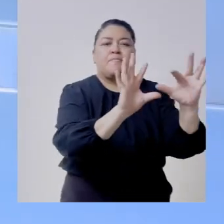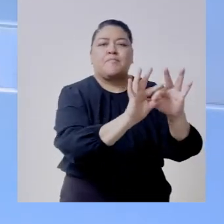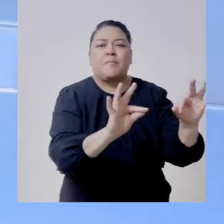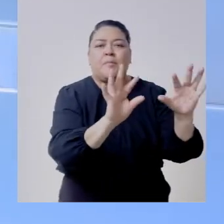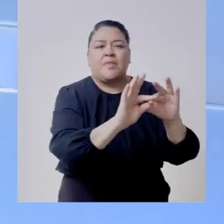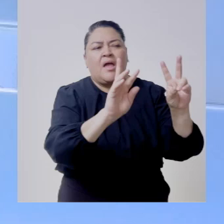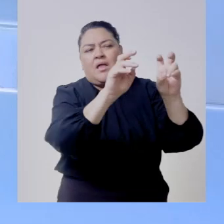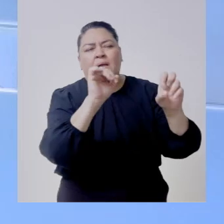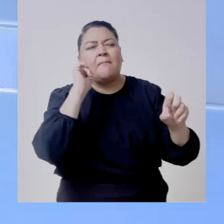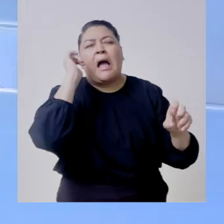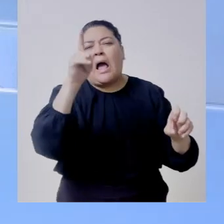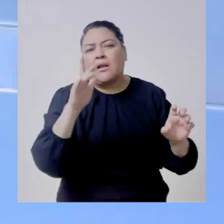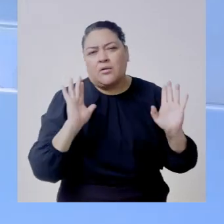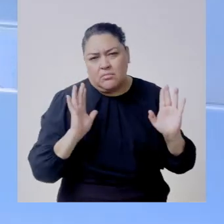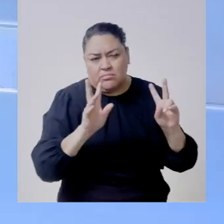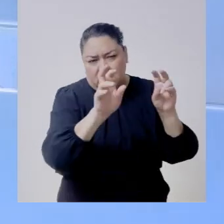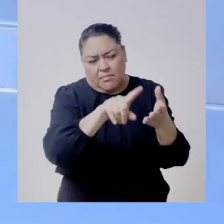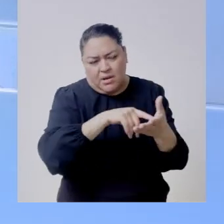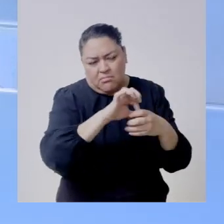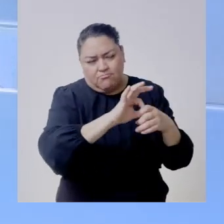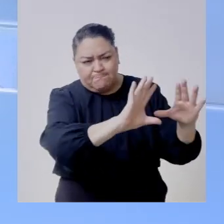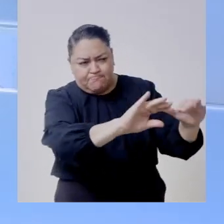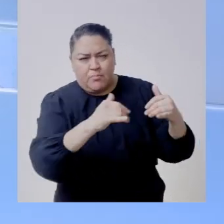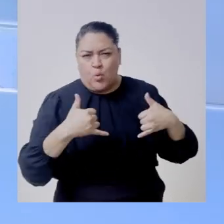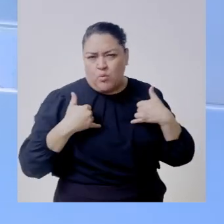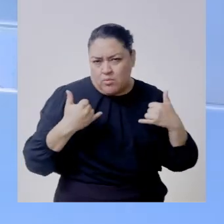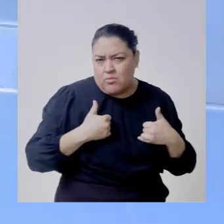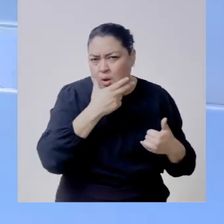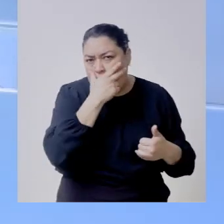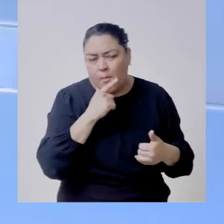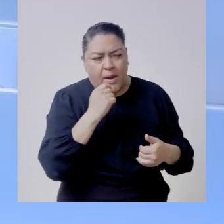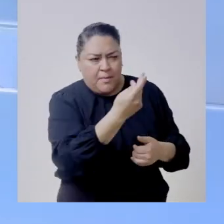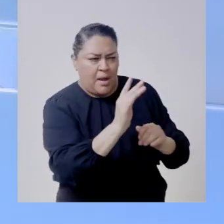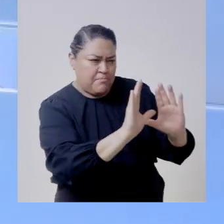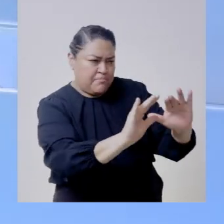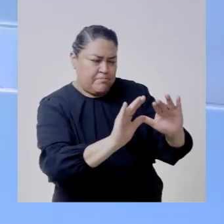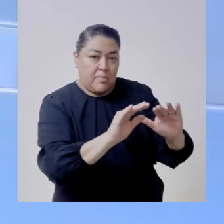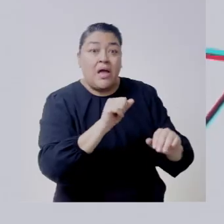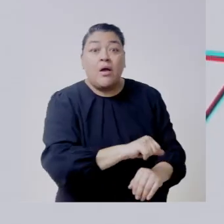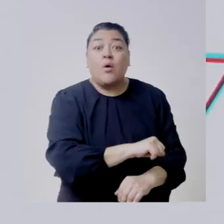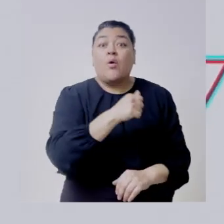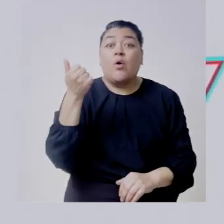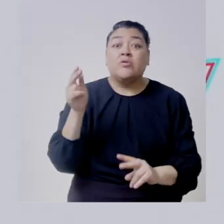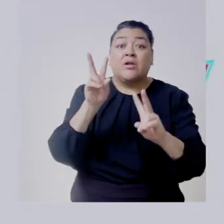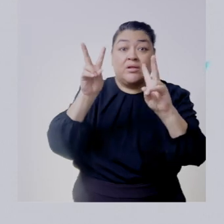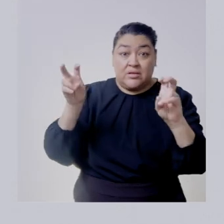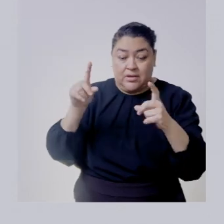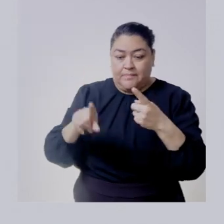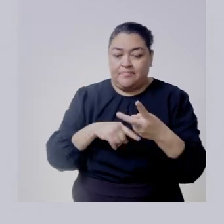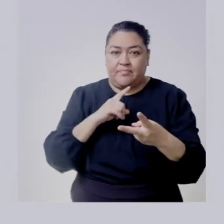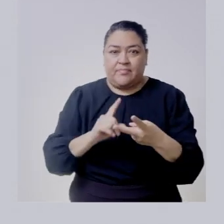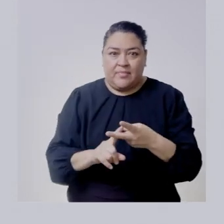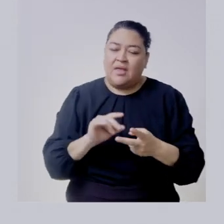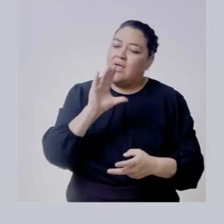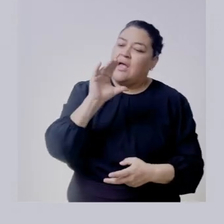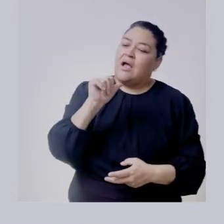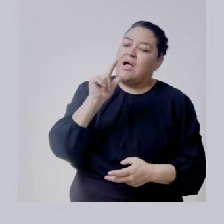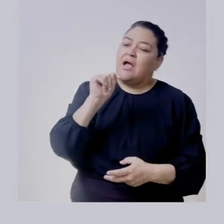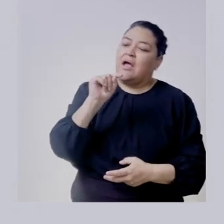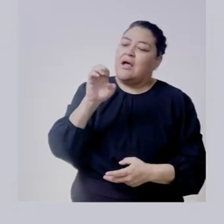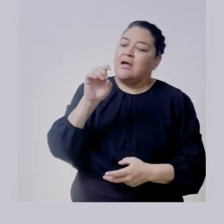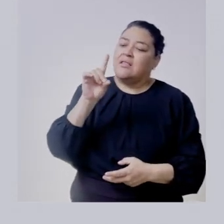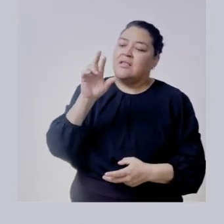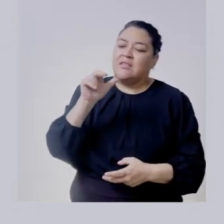una plática sobre algún tema de la materia a los chavos las chavas de la universidad y otra que se llama la cátedra